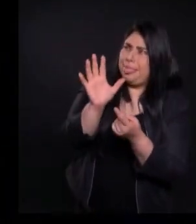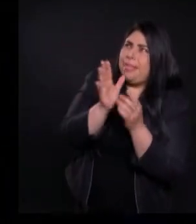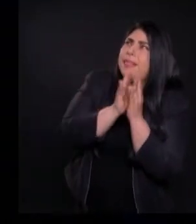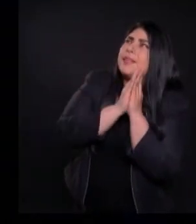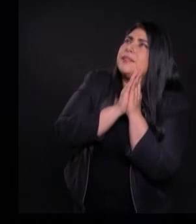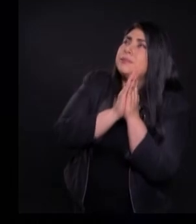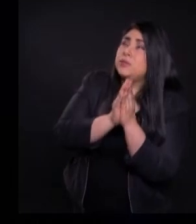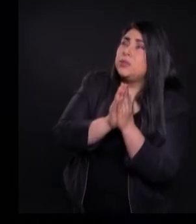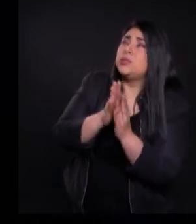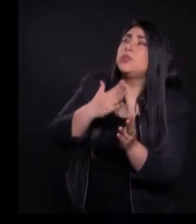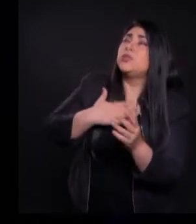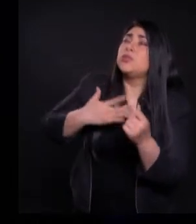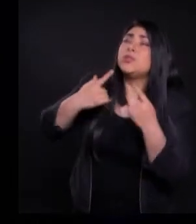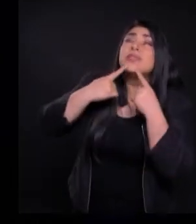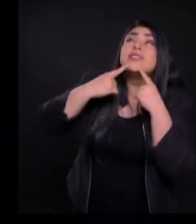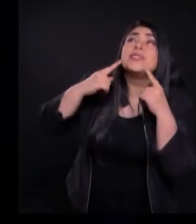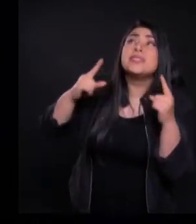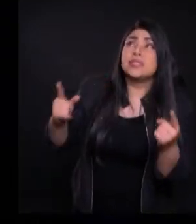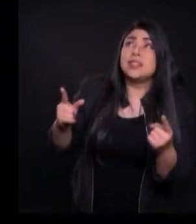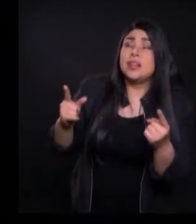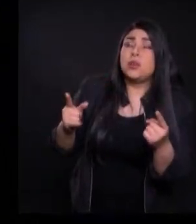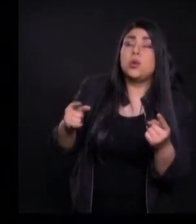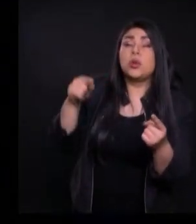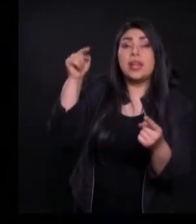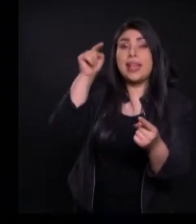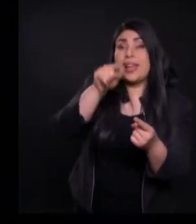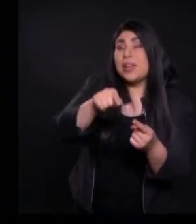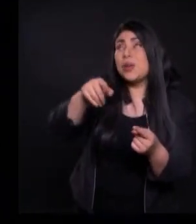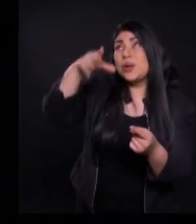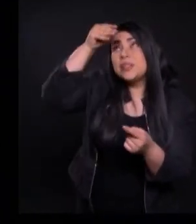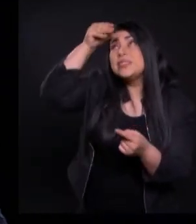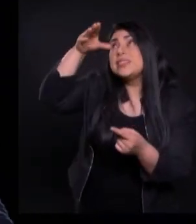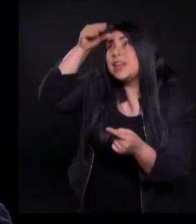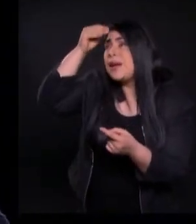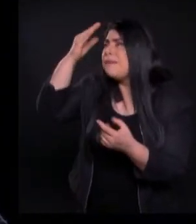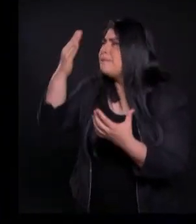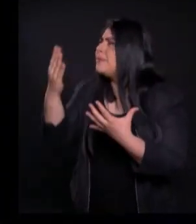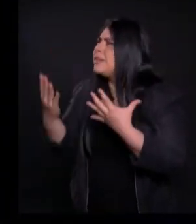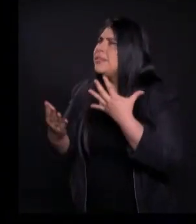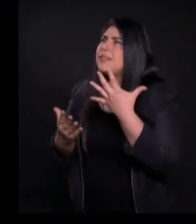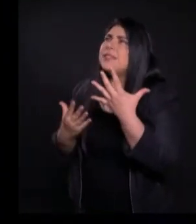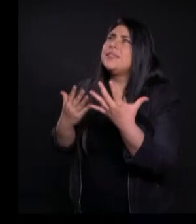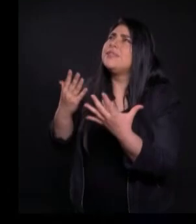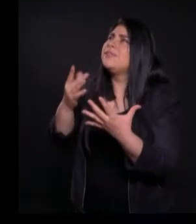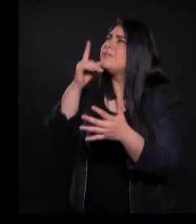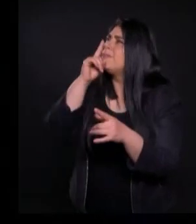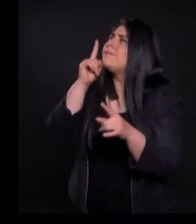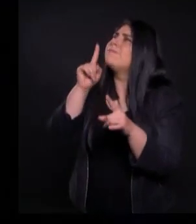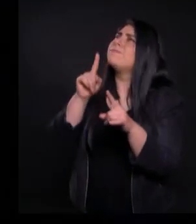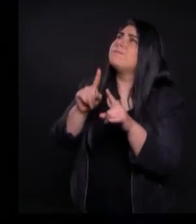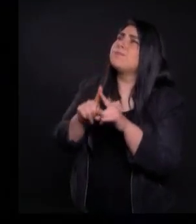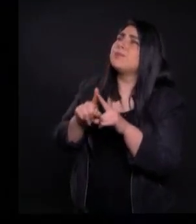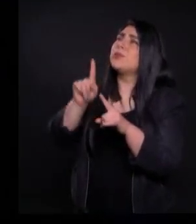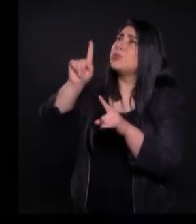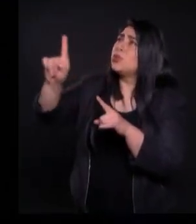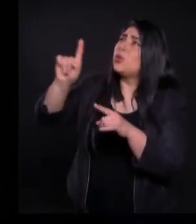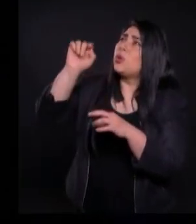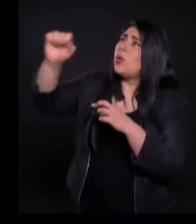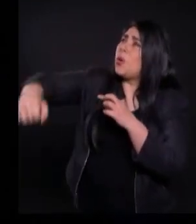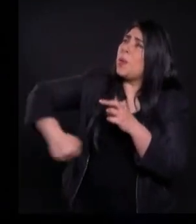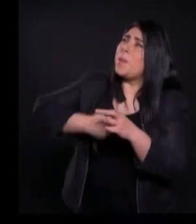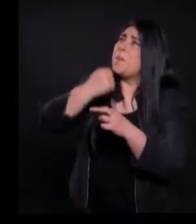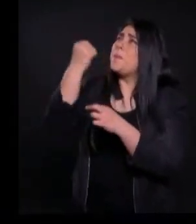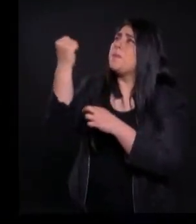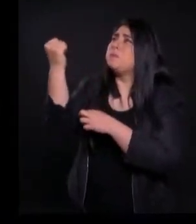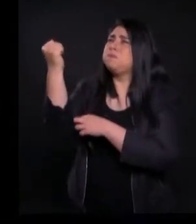Que en medio Señor De aprender De ti Como servidor Por excelencia También Señor Tu poder Se manifiesta Así que